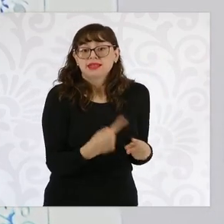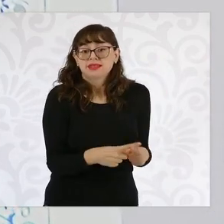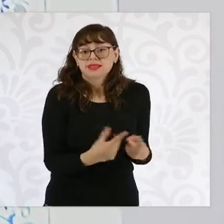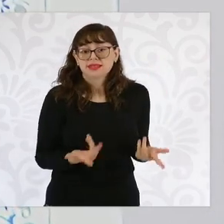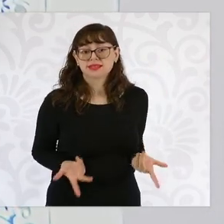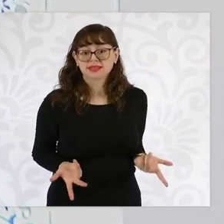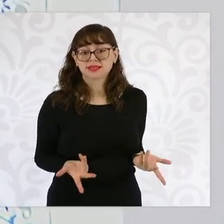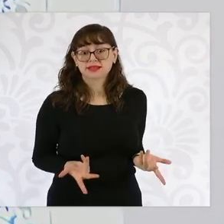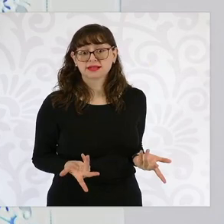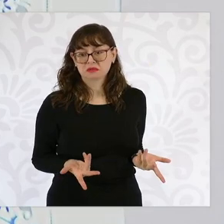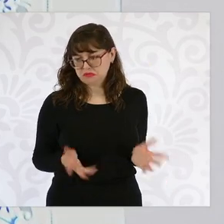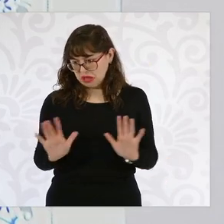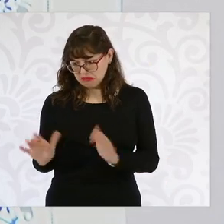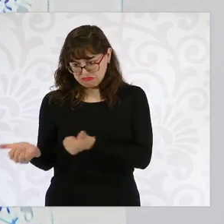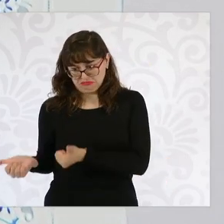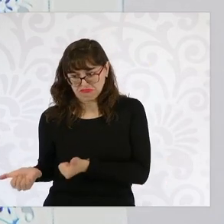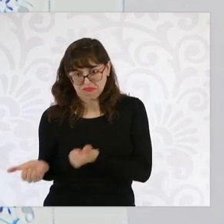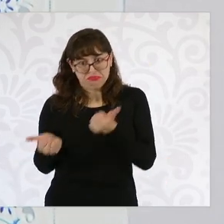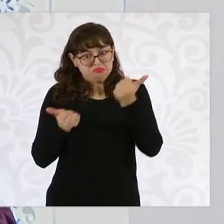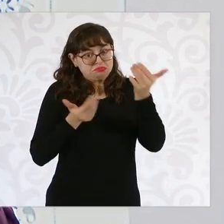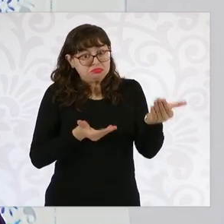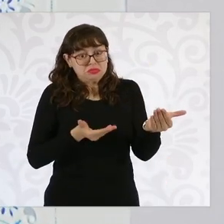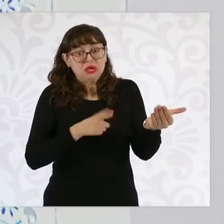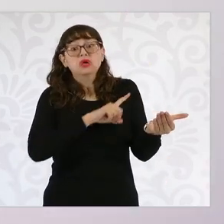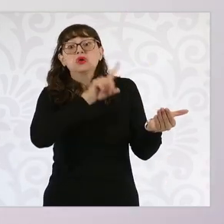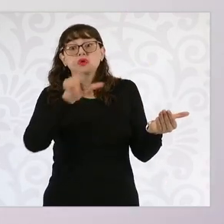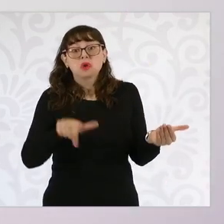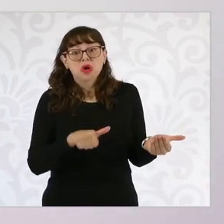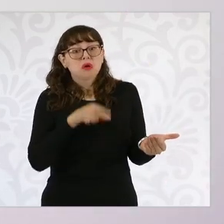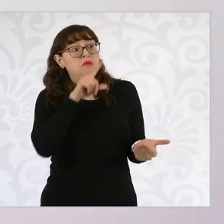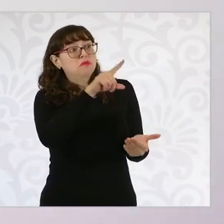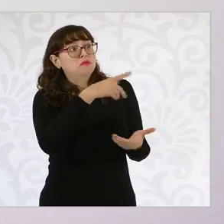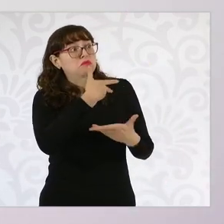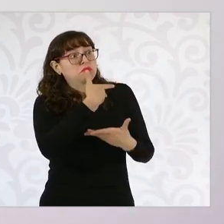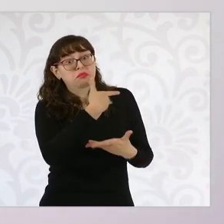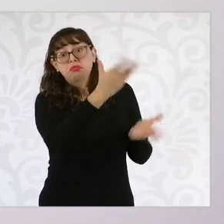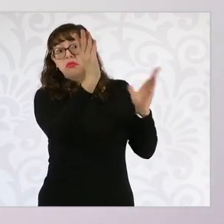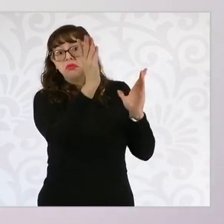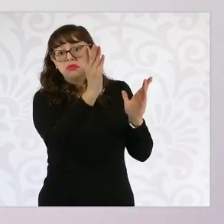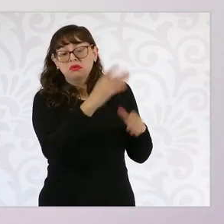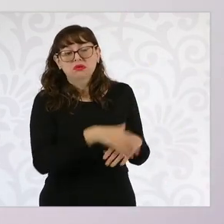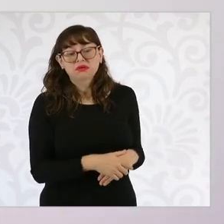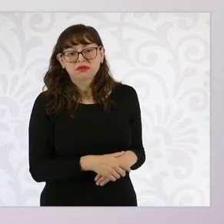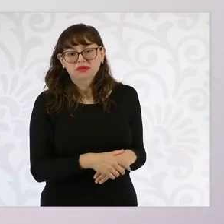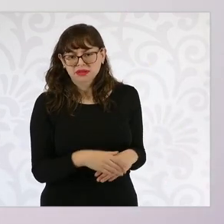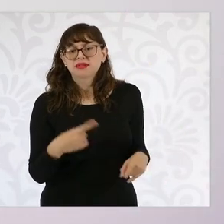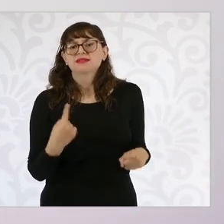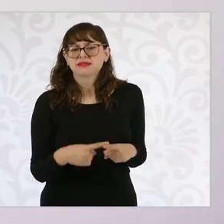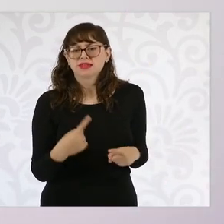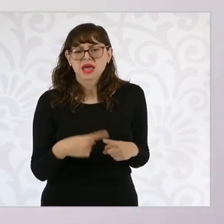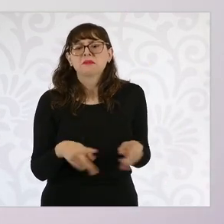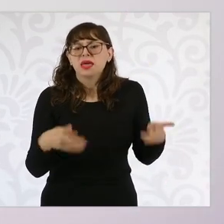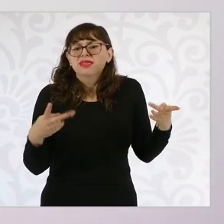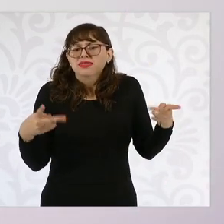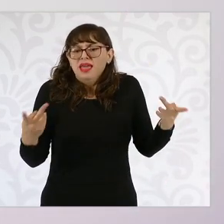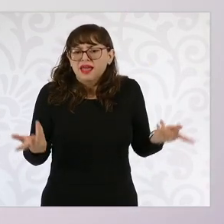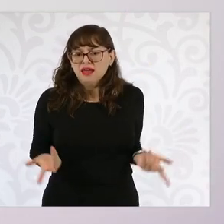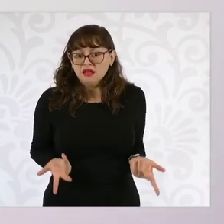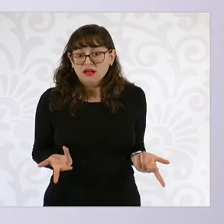hay droga que pasa del otro lado? ¿Que allá ya no hay